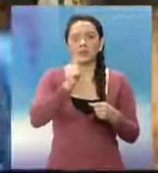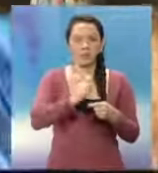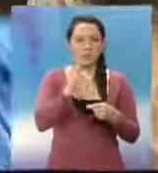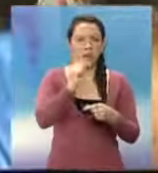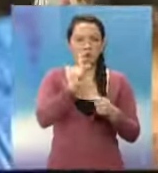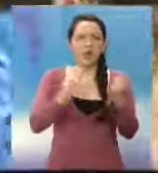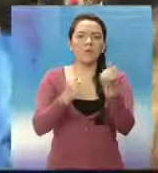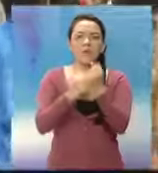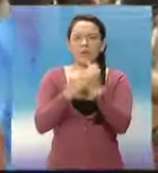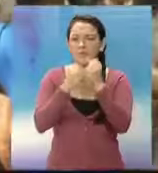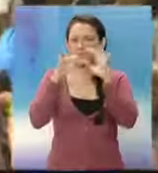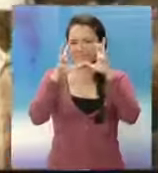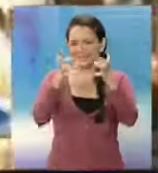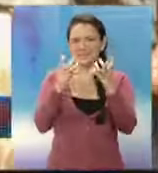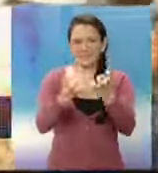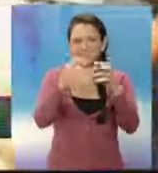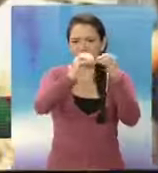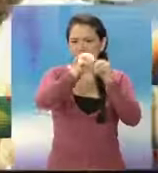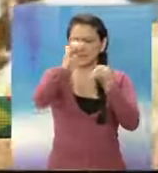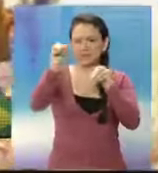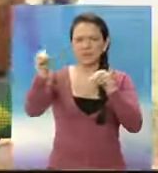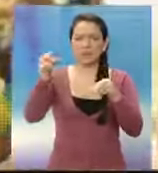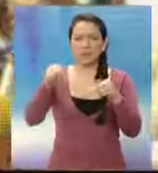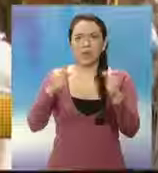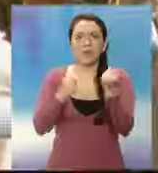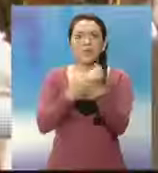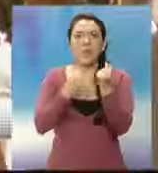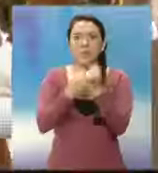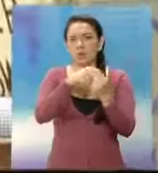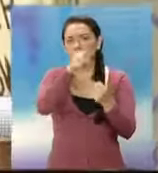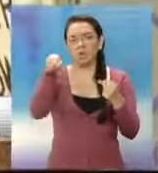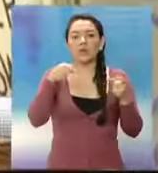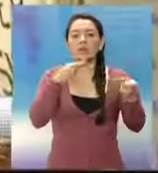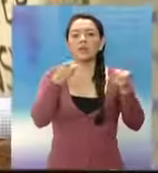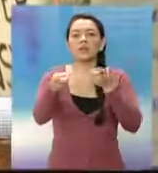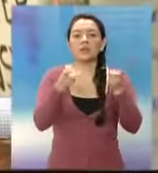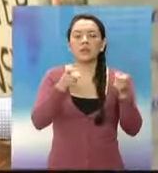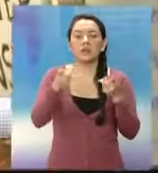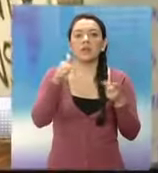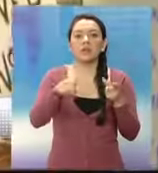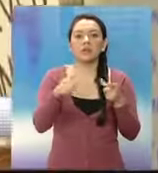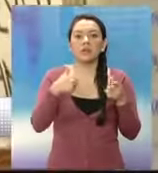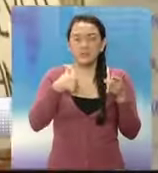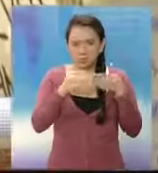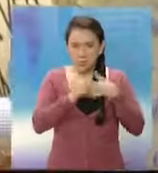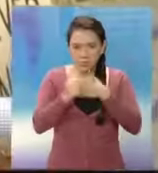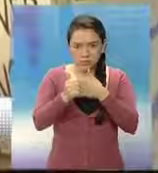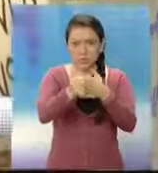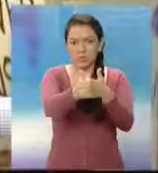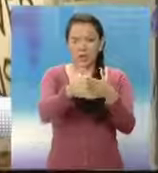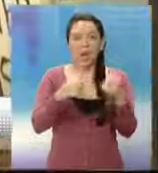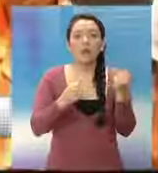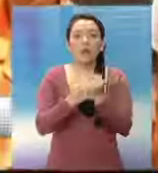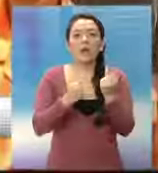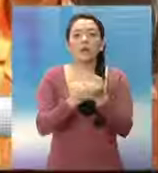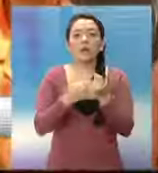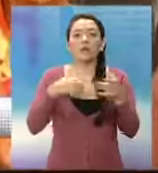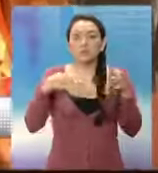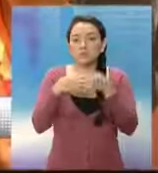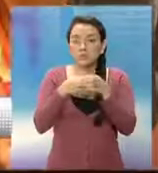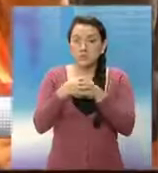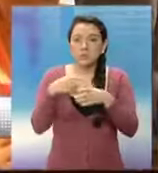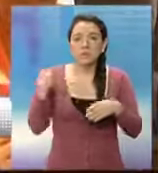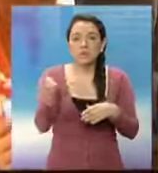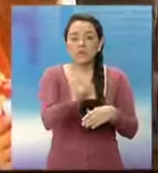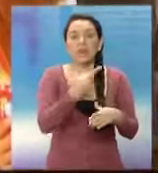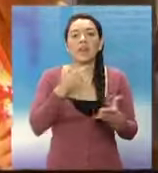Las protestas contra la decisión de la Corte fueron dirigidas por la Red de Acción Nacional, una organización fundada por un activista de